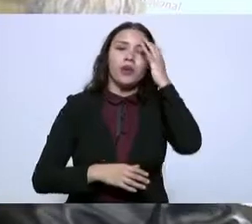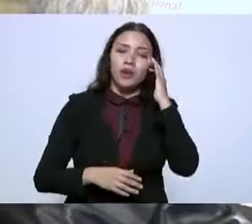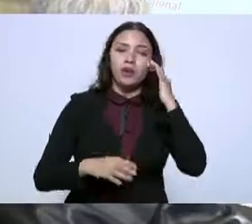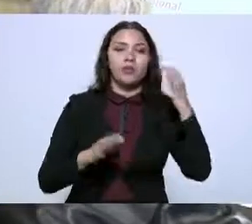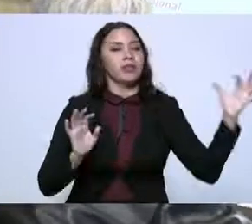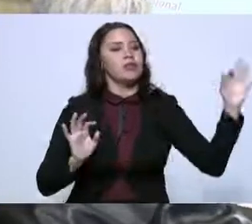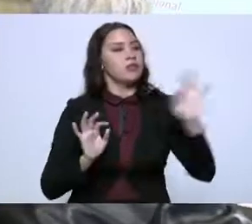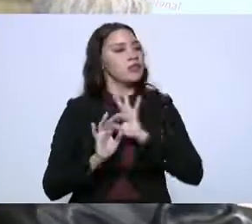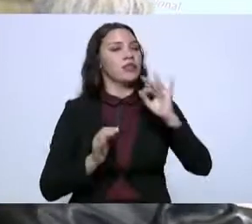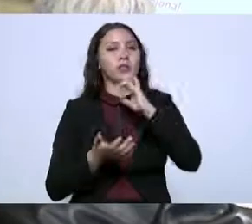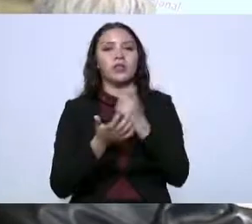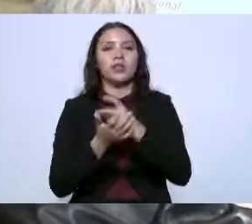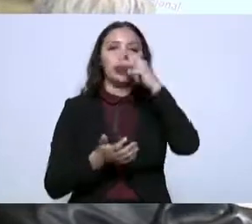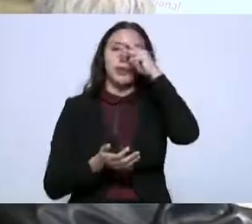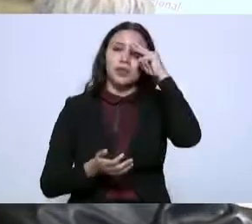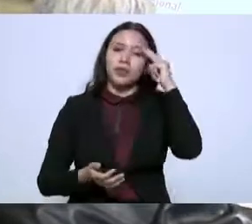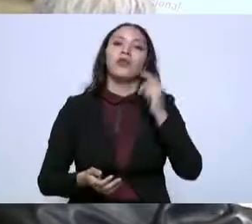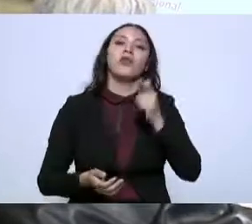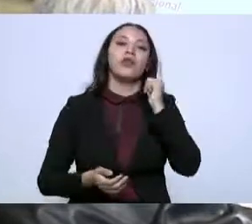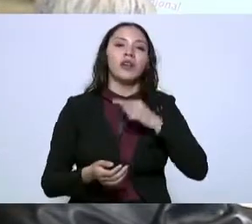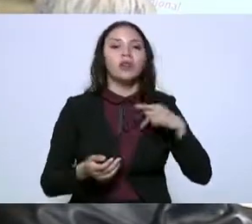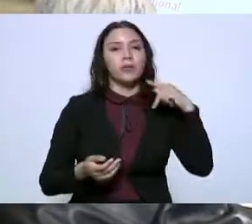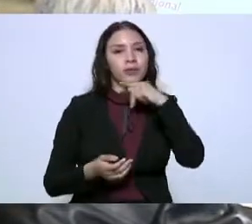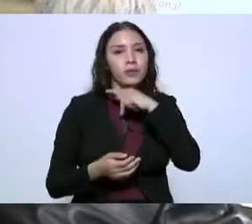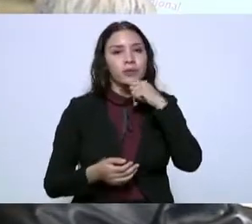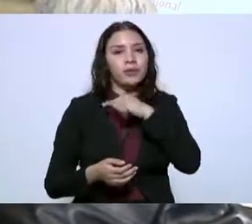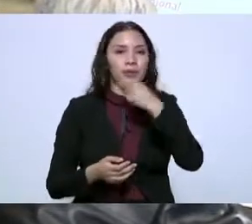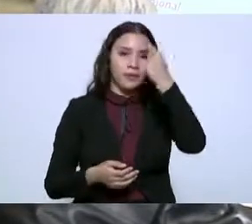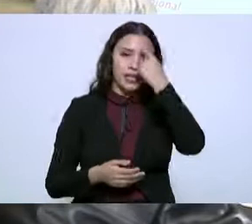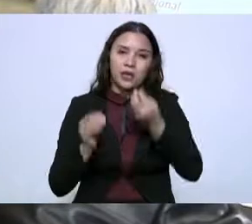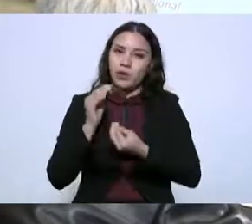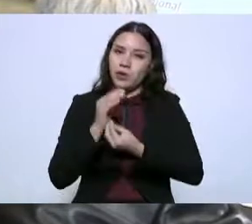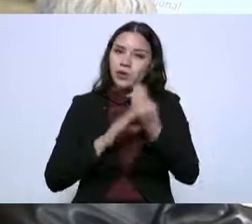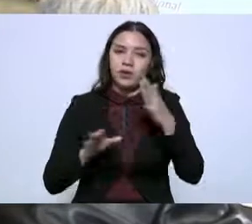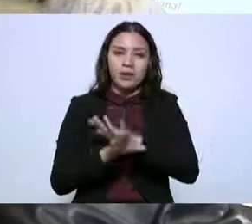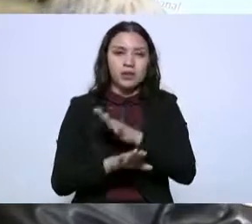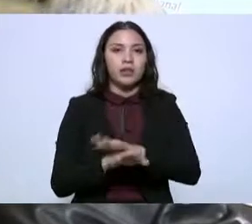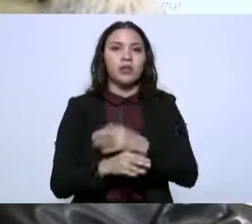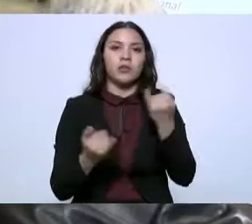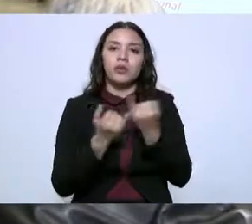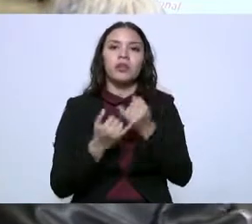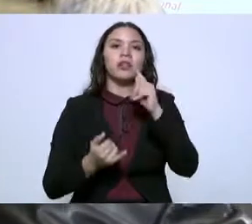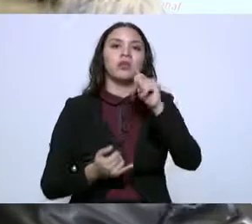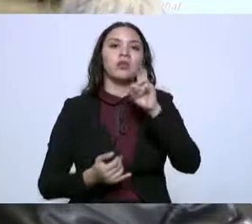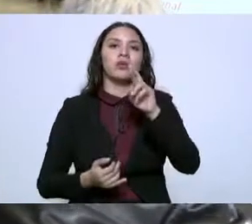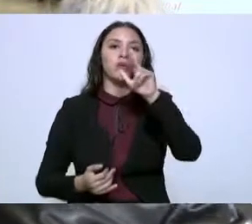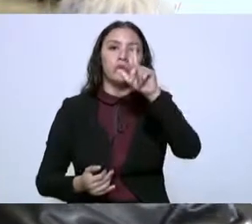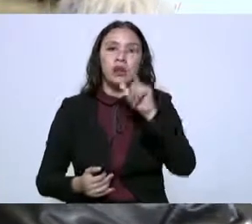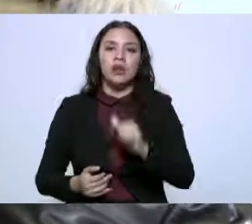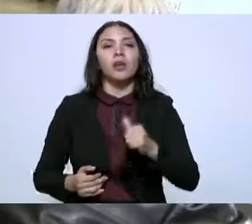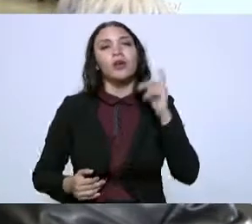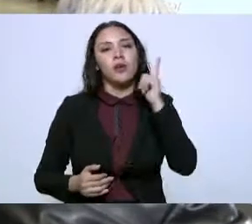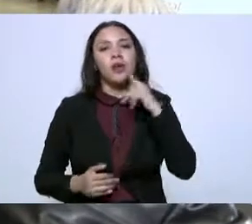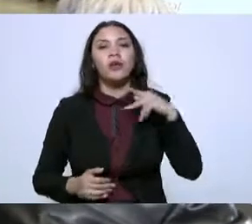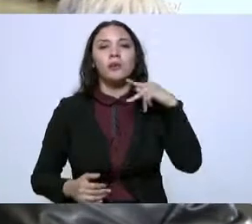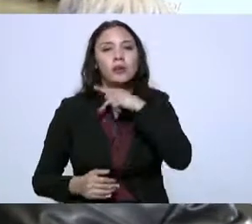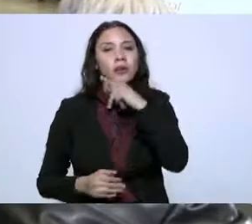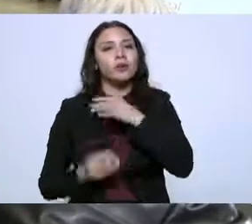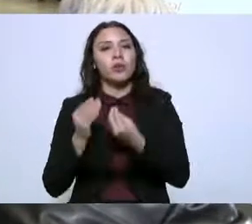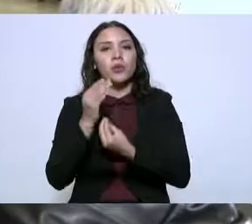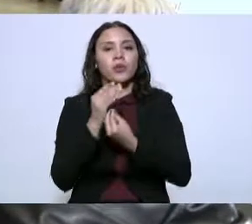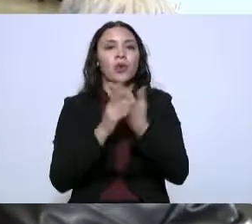Ciudad Victoria, y lo mismo que el recinto fiscal estratégico. En Tula se ha visto posibilidad de un parque